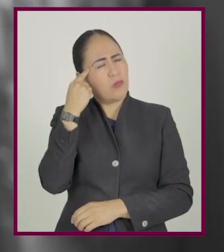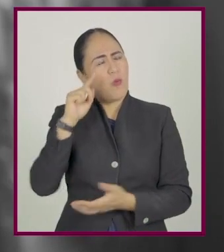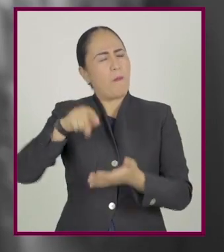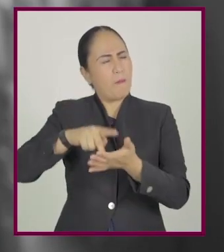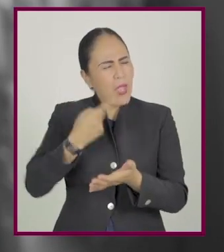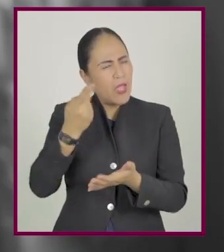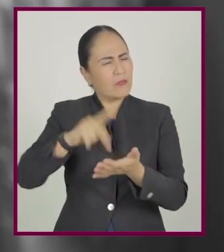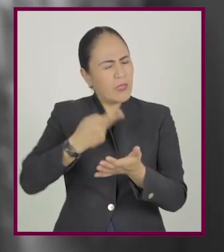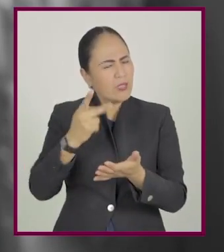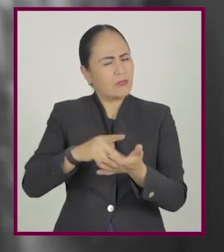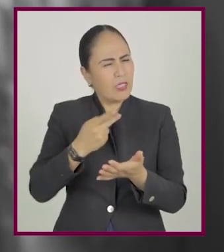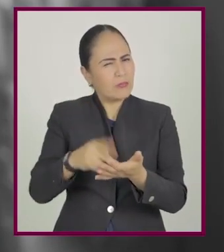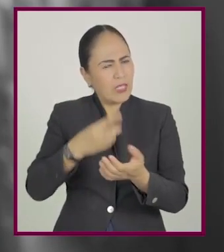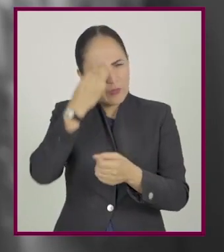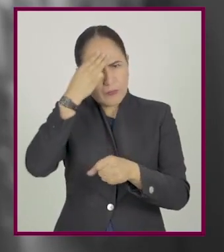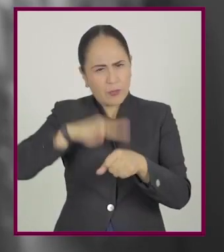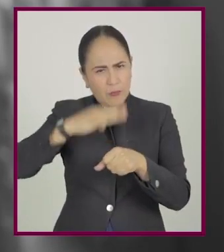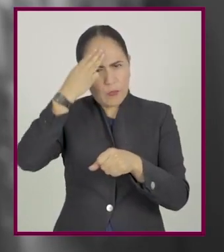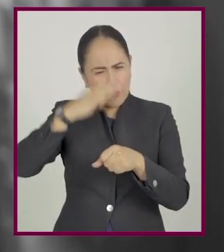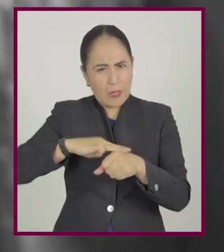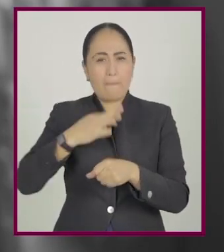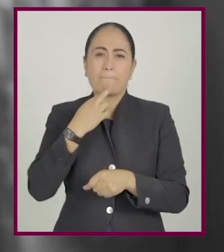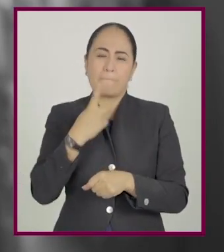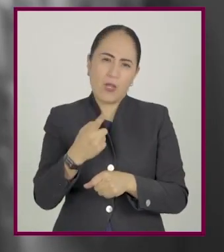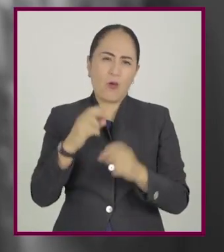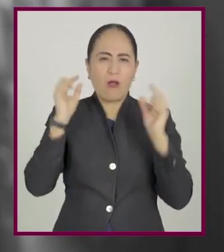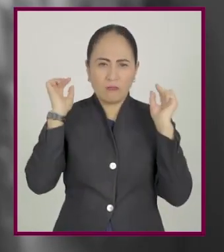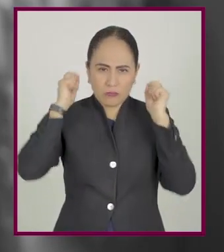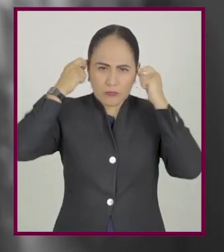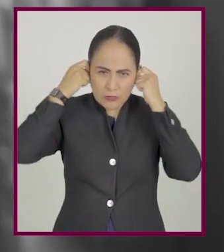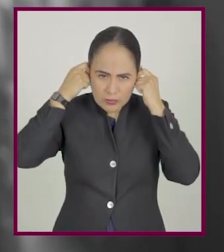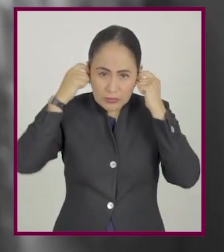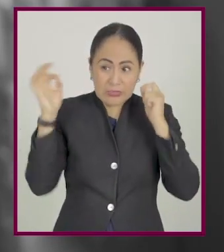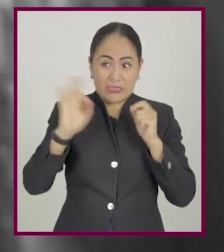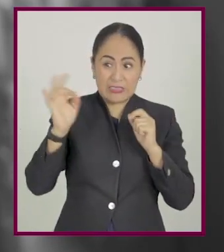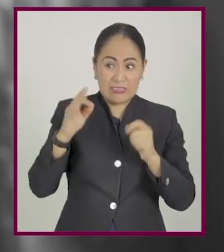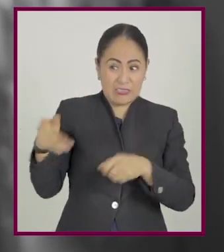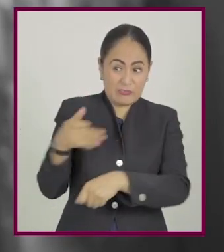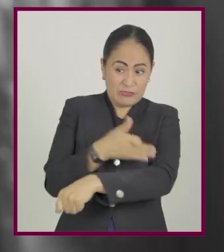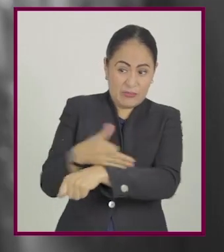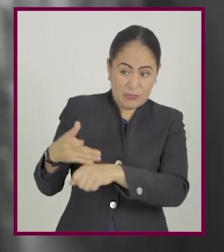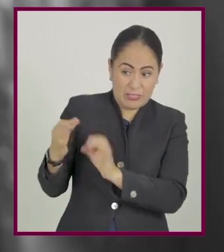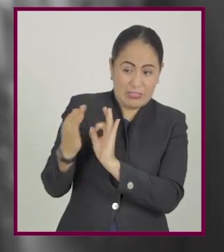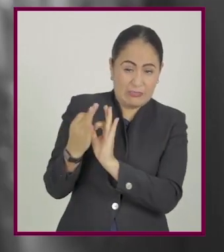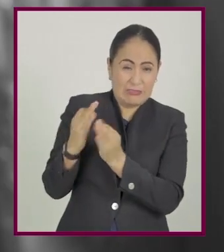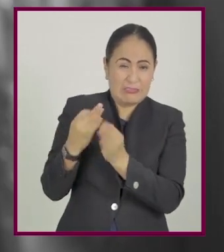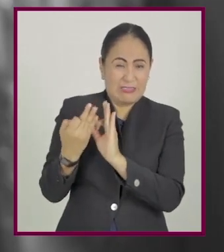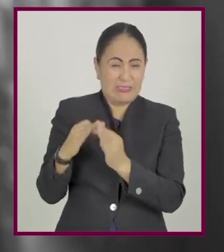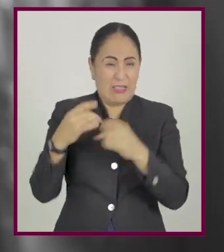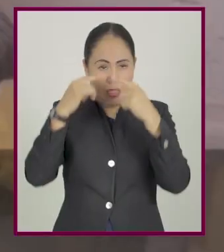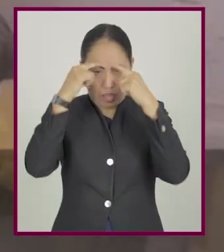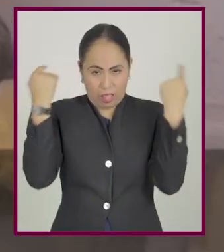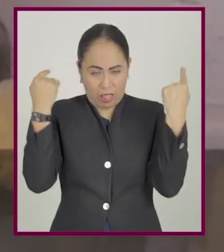escuchado una y otra vez. Te sugerimos hacerlo con audífonos porque si no vas a fastidiar a quien tenga cerca.